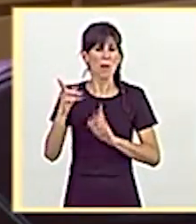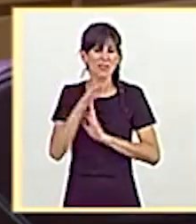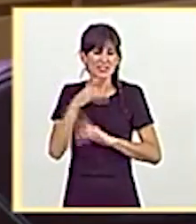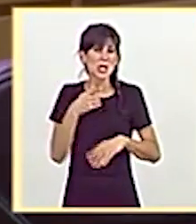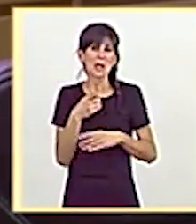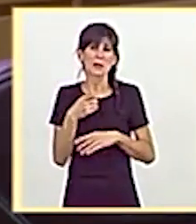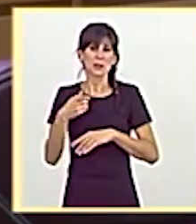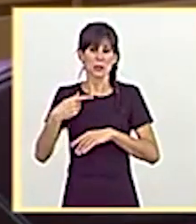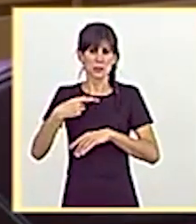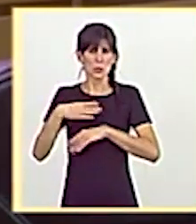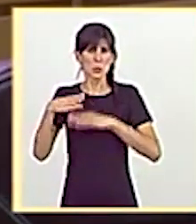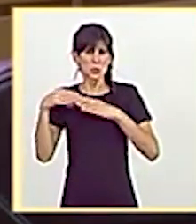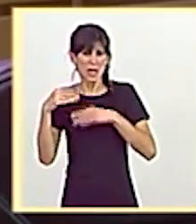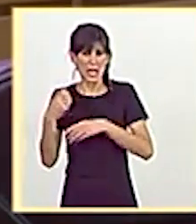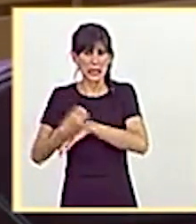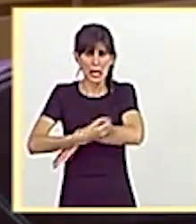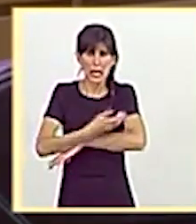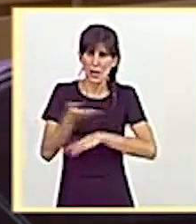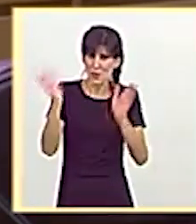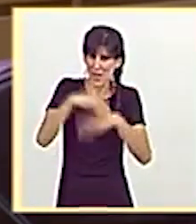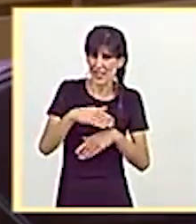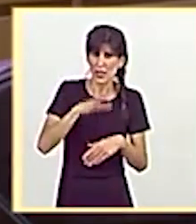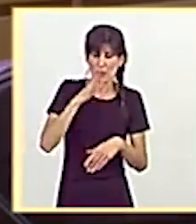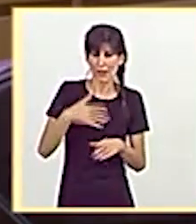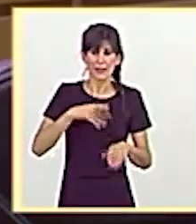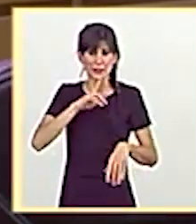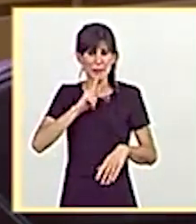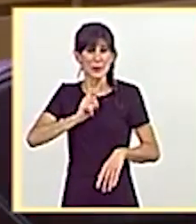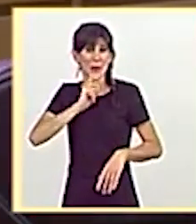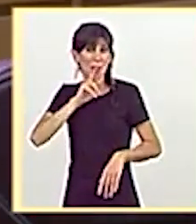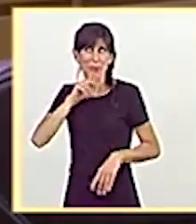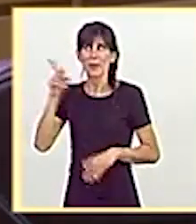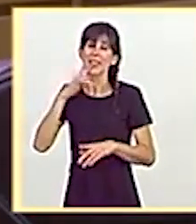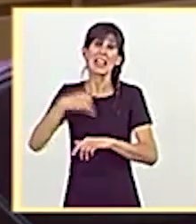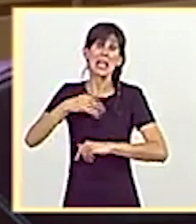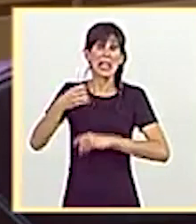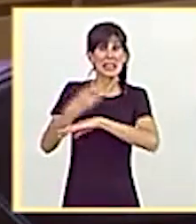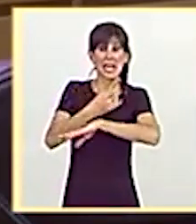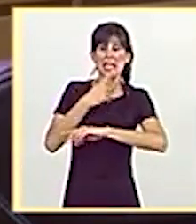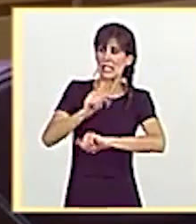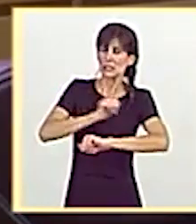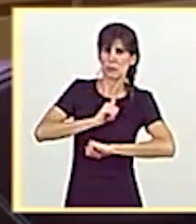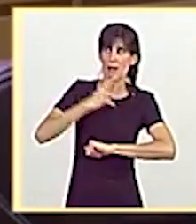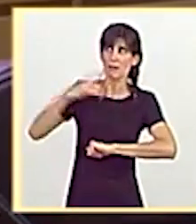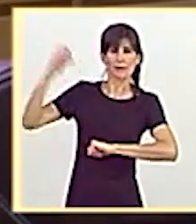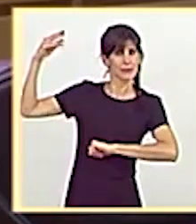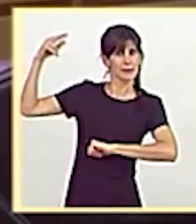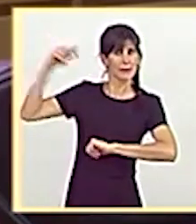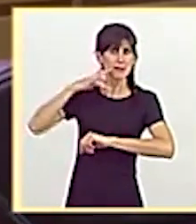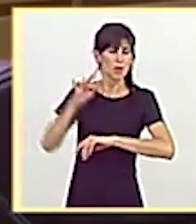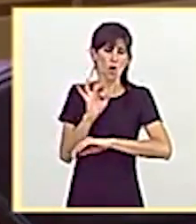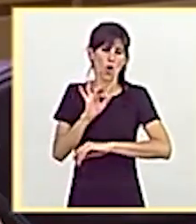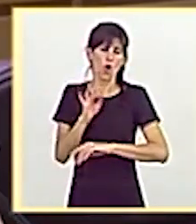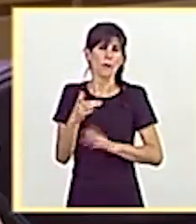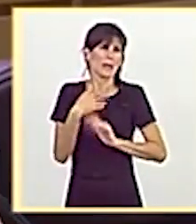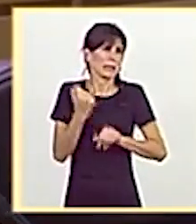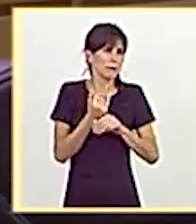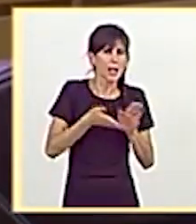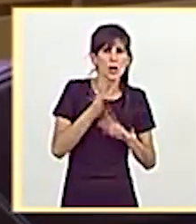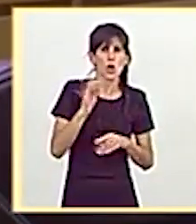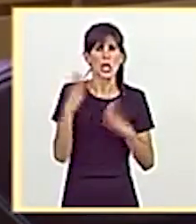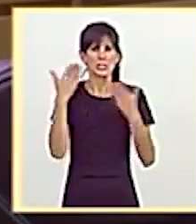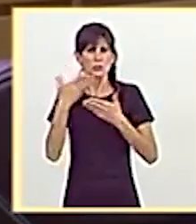enterándose en el mejor de los casos por los servicios de megafonía que el tren que están esperando para ir a trabajar, a estudiar o a la consulta de un médico